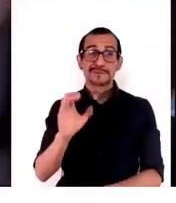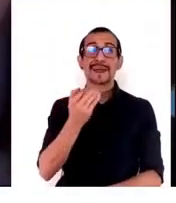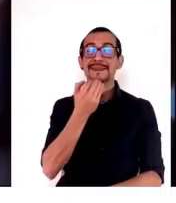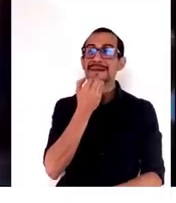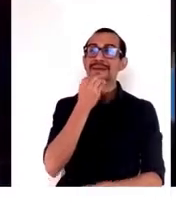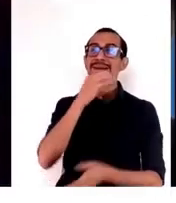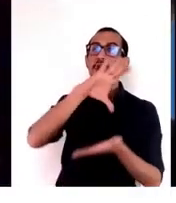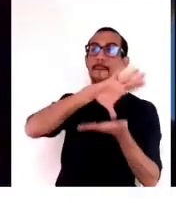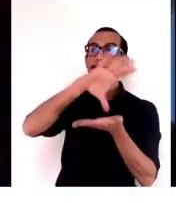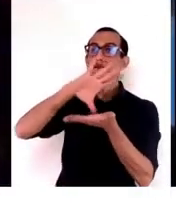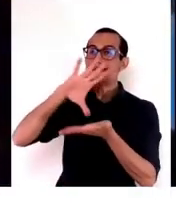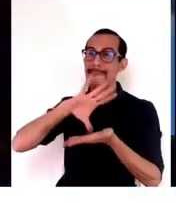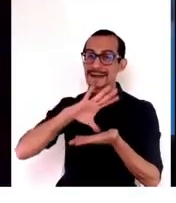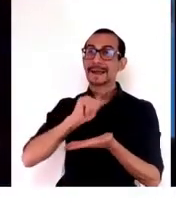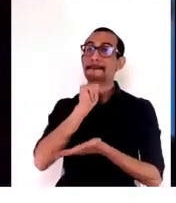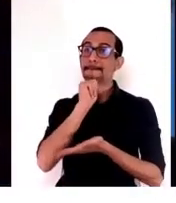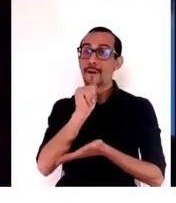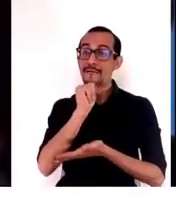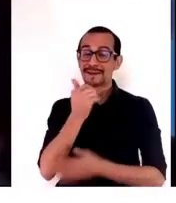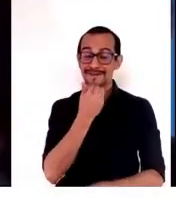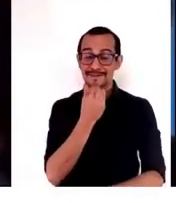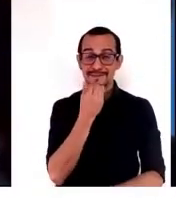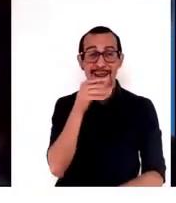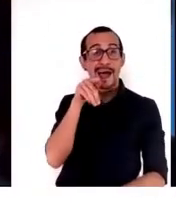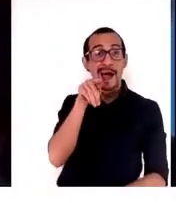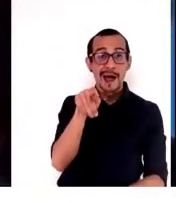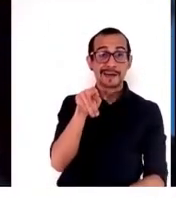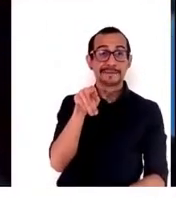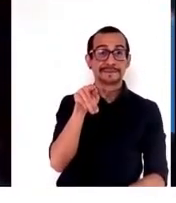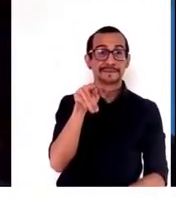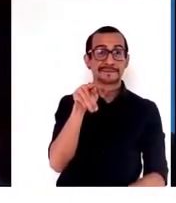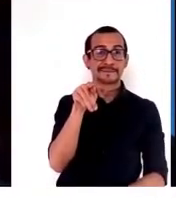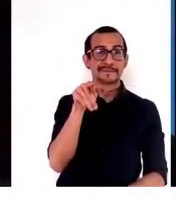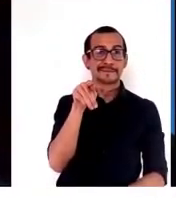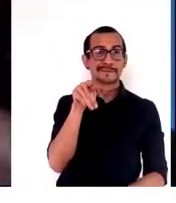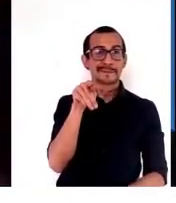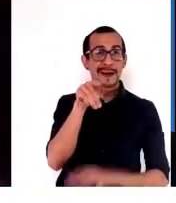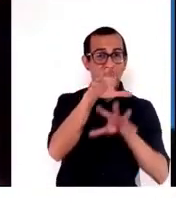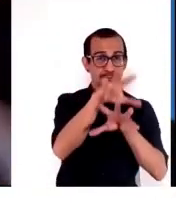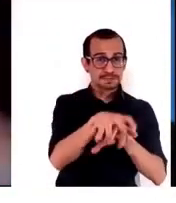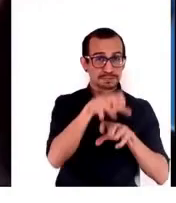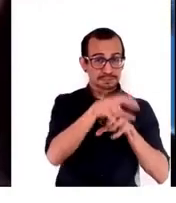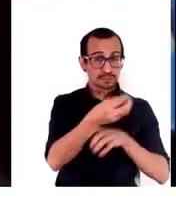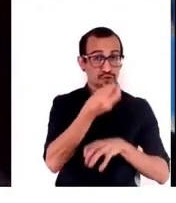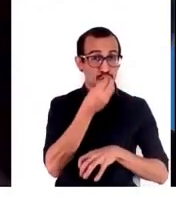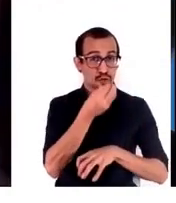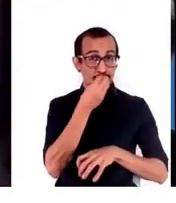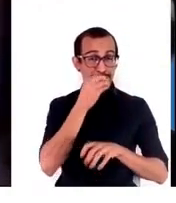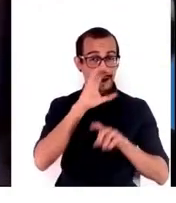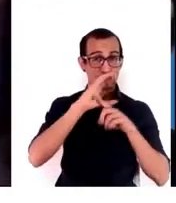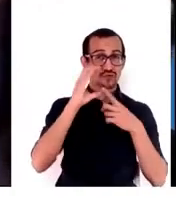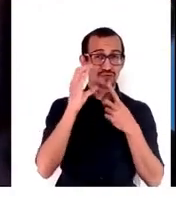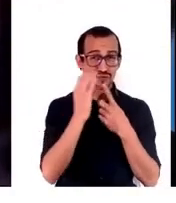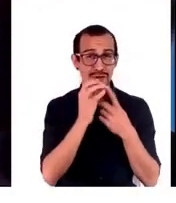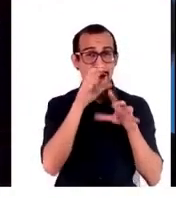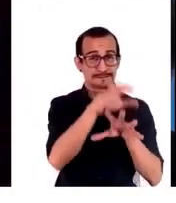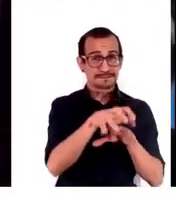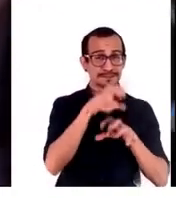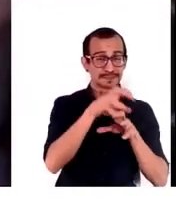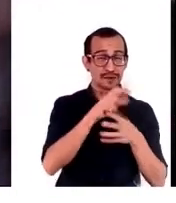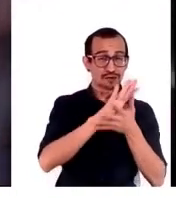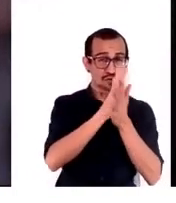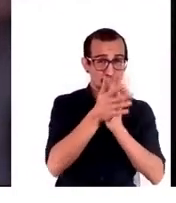pobres también. Y allá el agroalimentario, su agricultura y agroalimentaria,